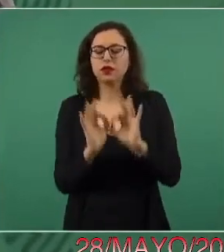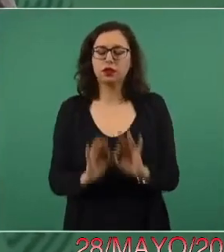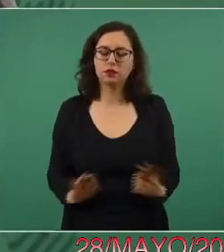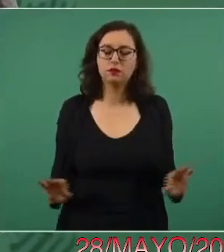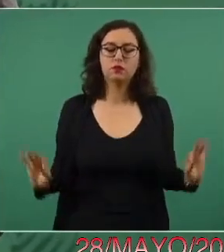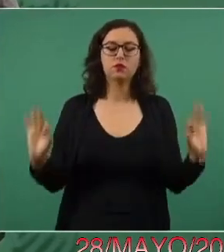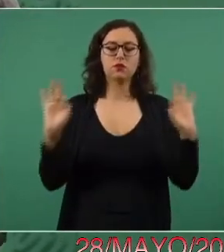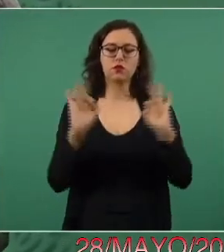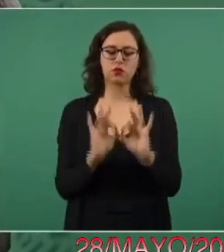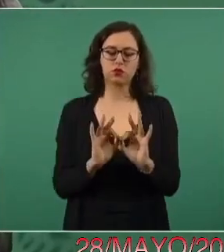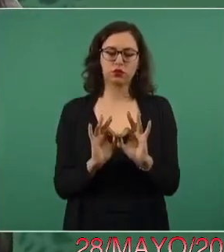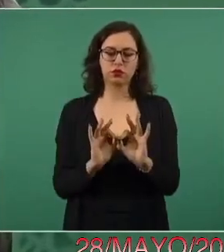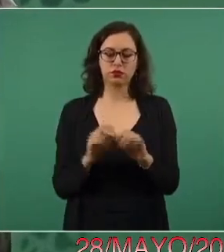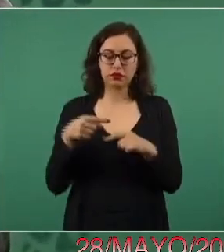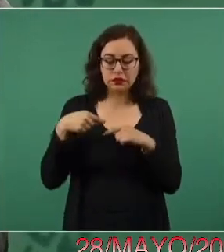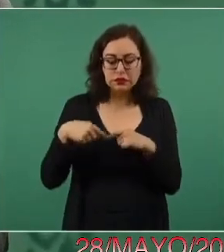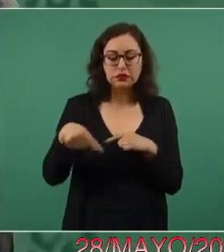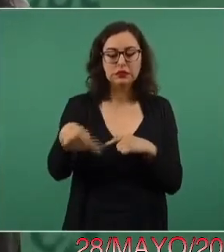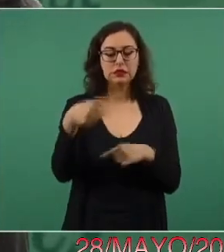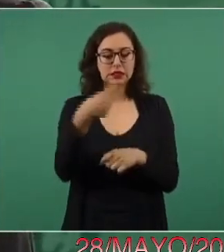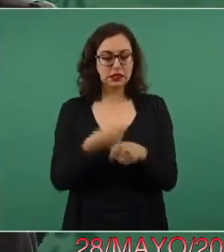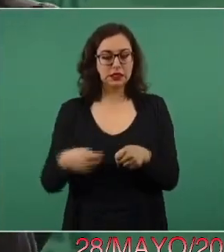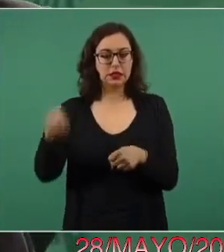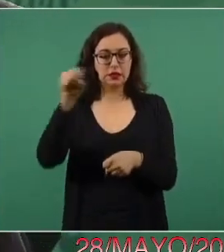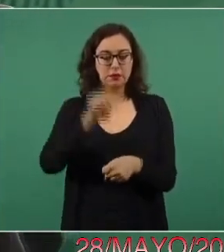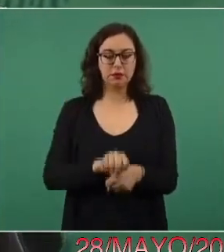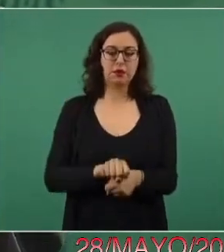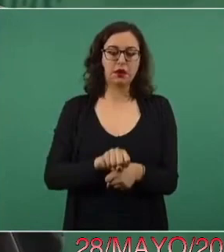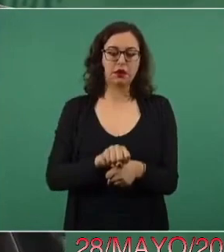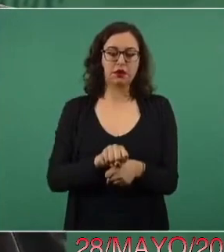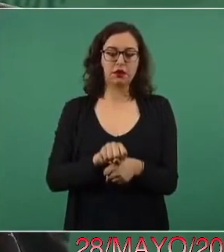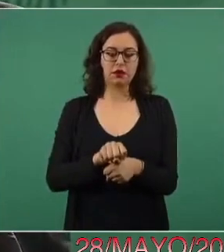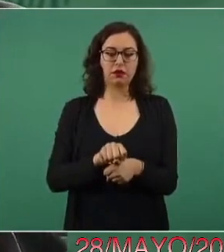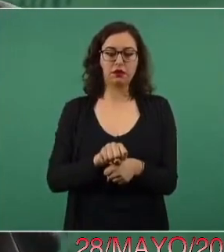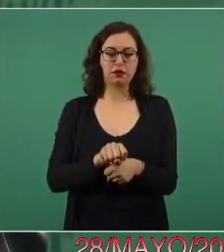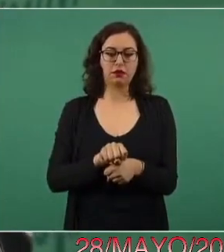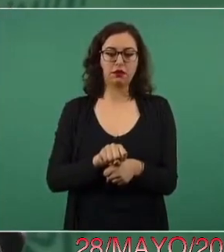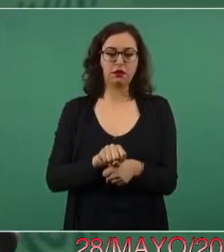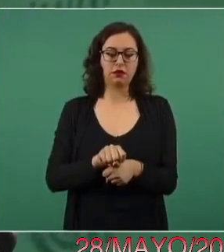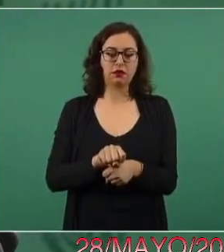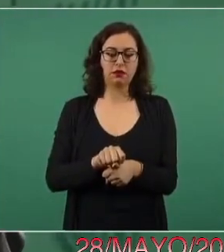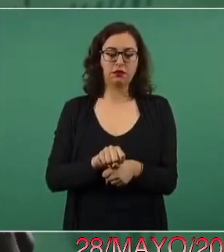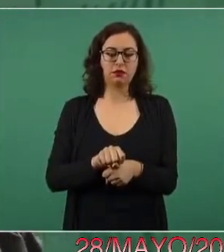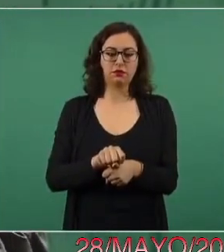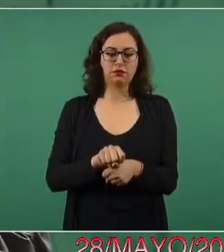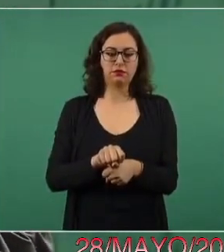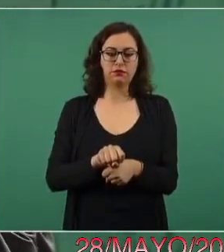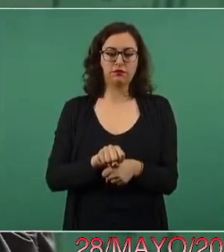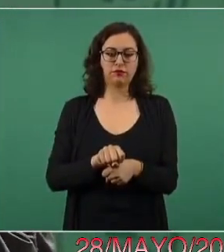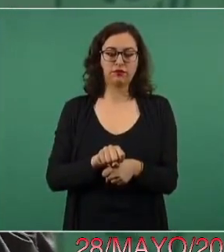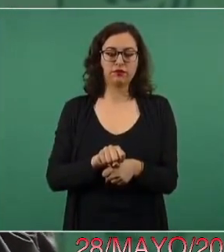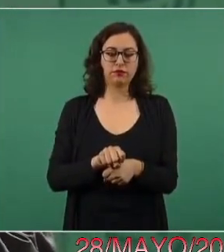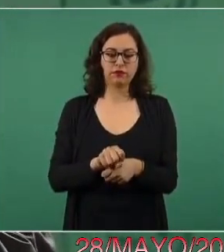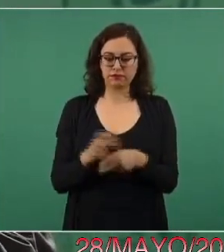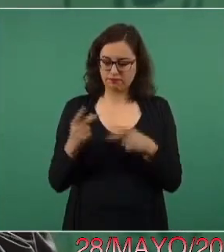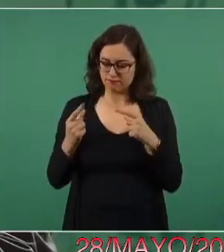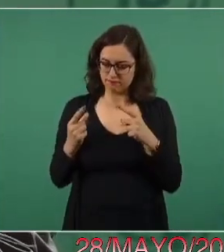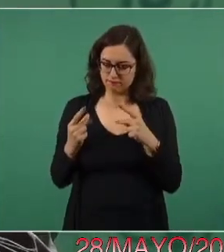en esta semana se terminó